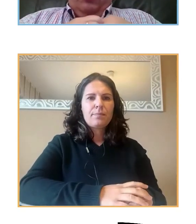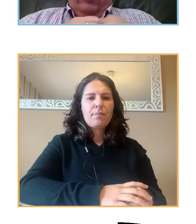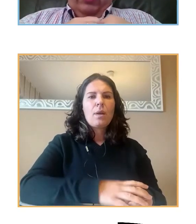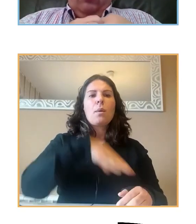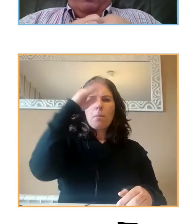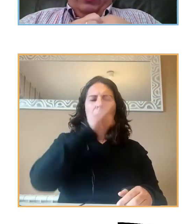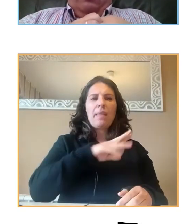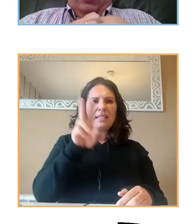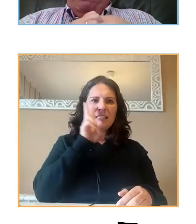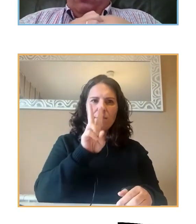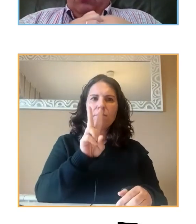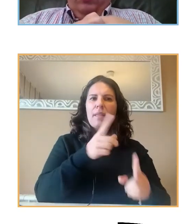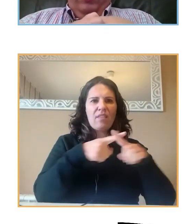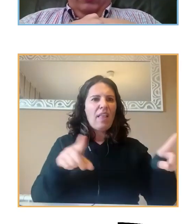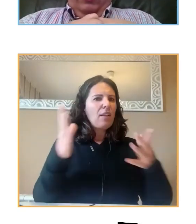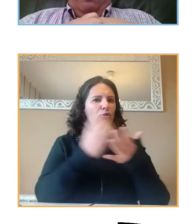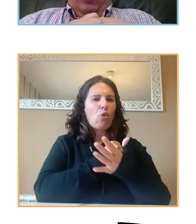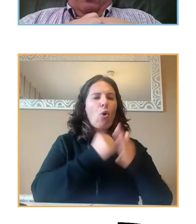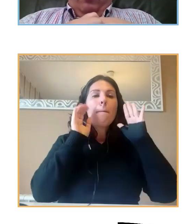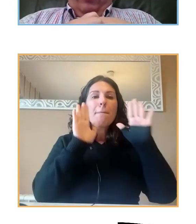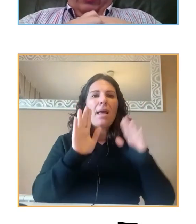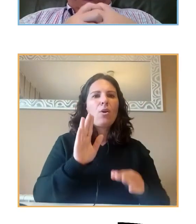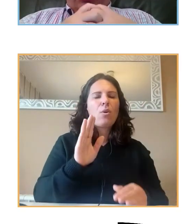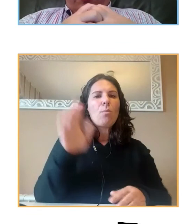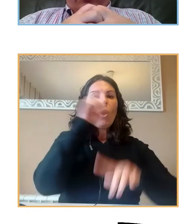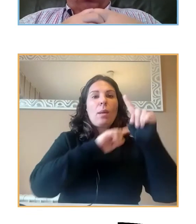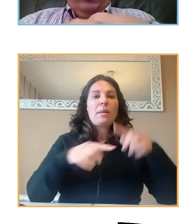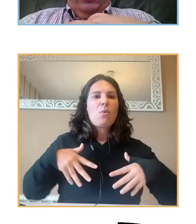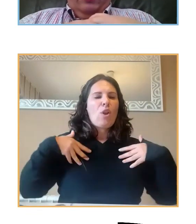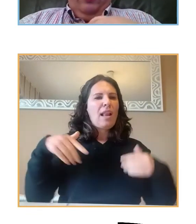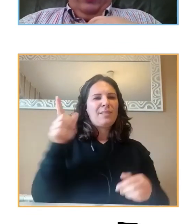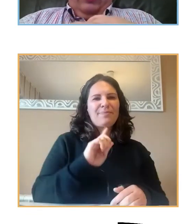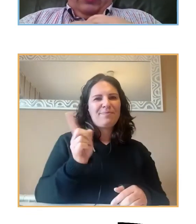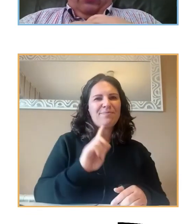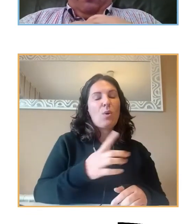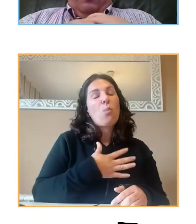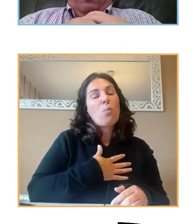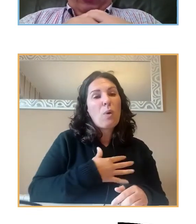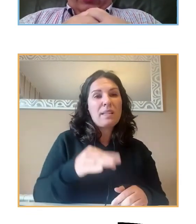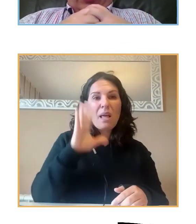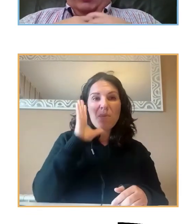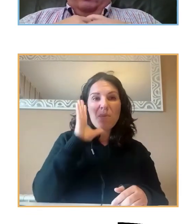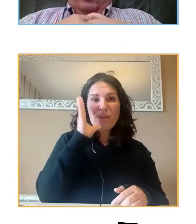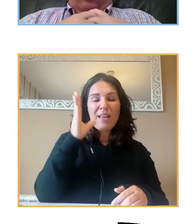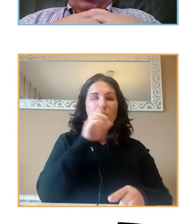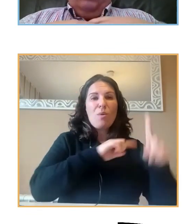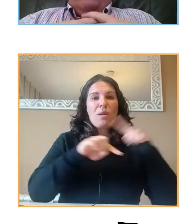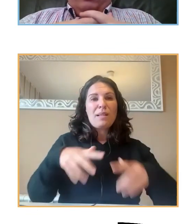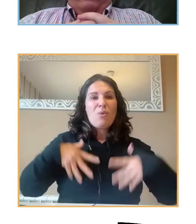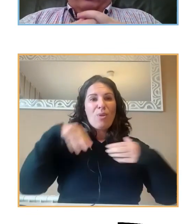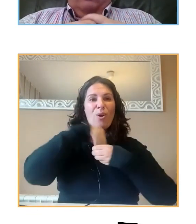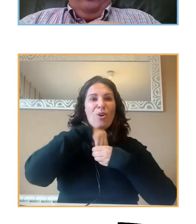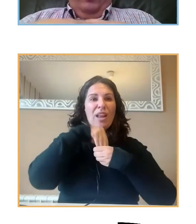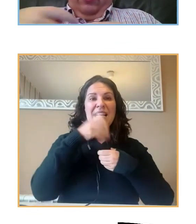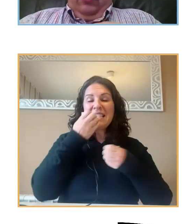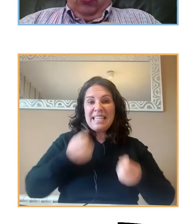en conducta prosocial como hiperactividad, pero no en problemas emocionales. Posiblemente esto se deba a que los problemas emocionales, al ser internos, si no se